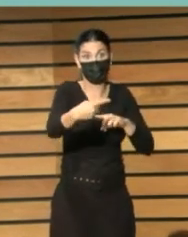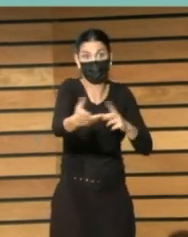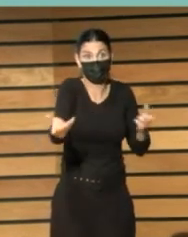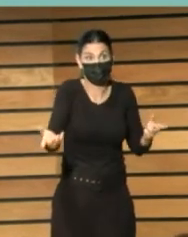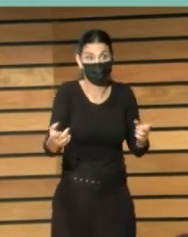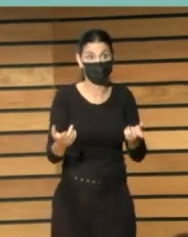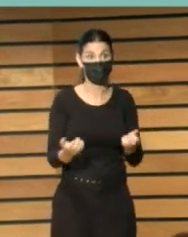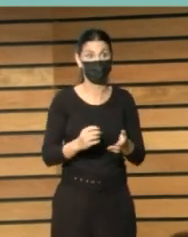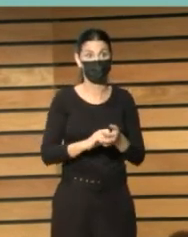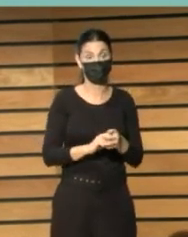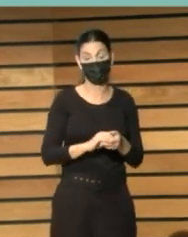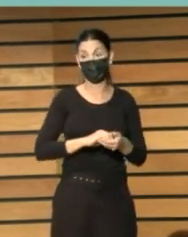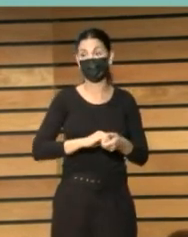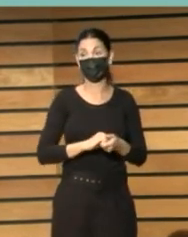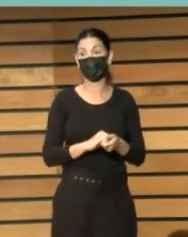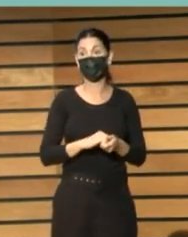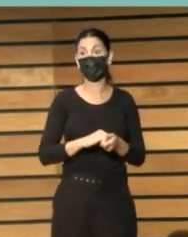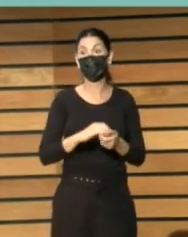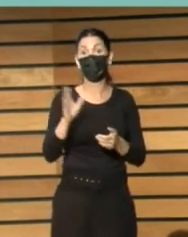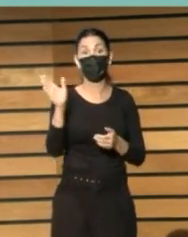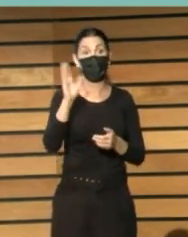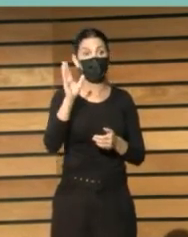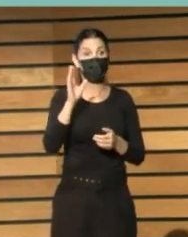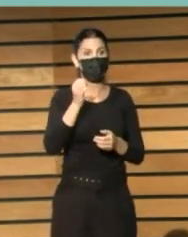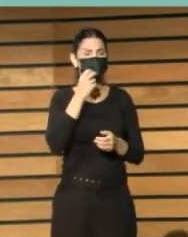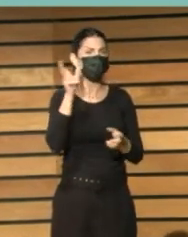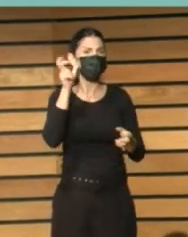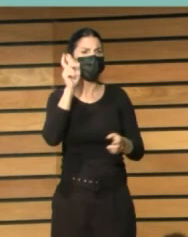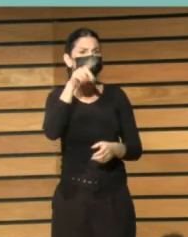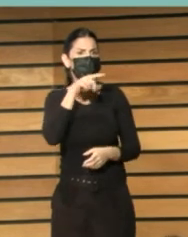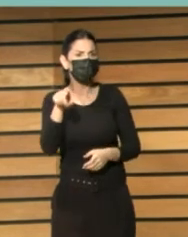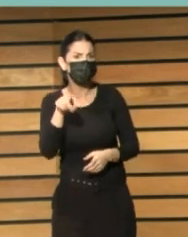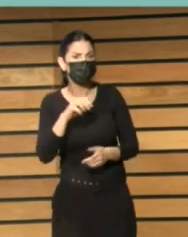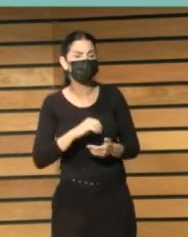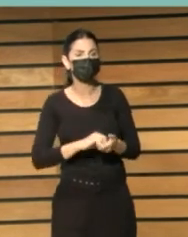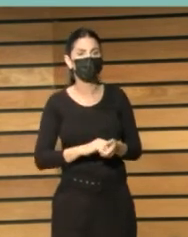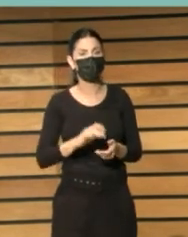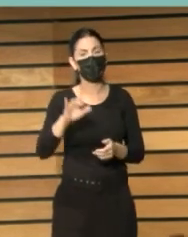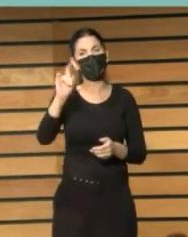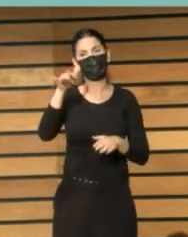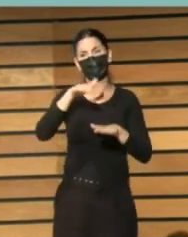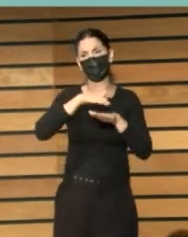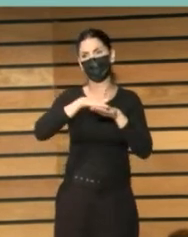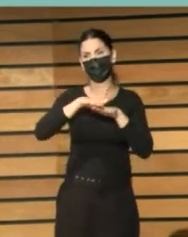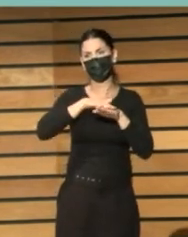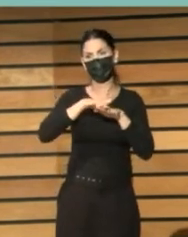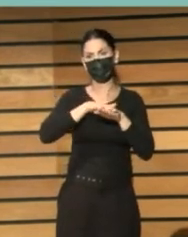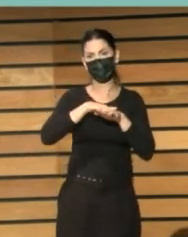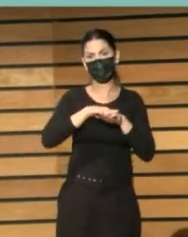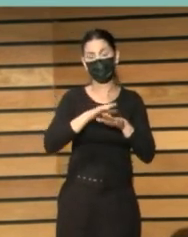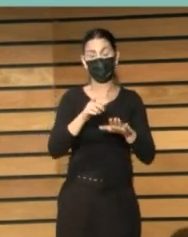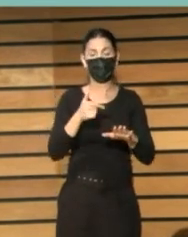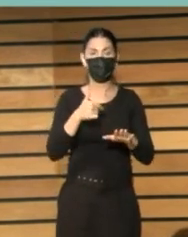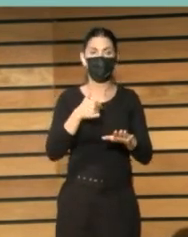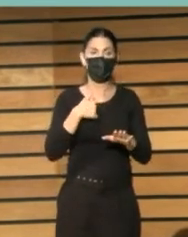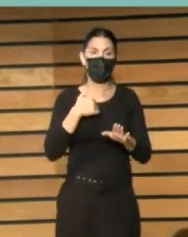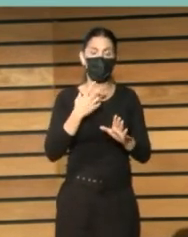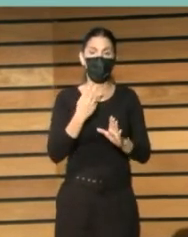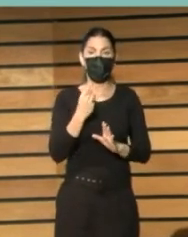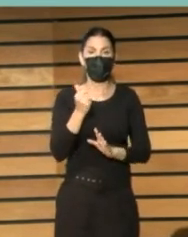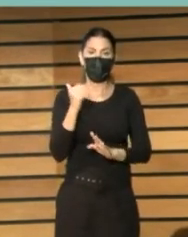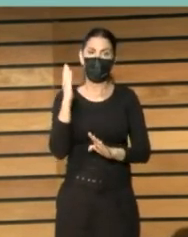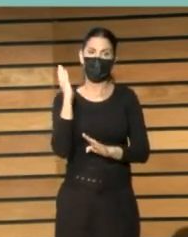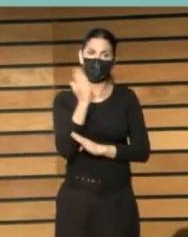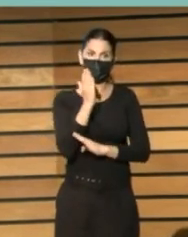entretener hola me oís ¿no? si mira yo lo siento pero voy a ser un poco más pedestre y voy a